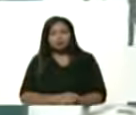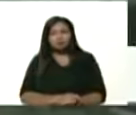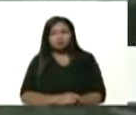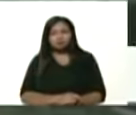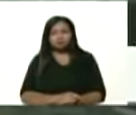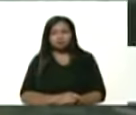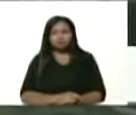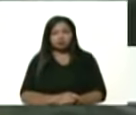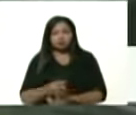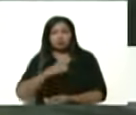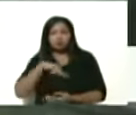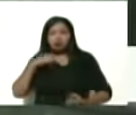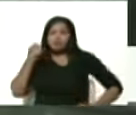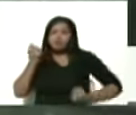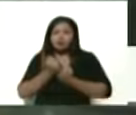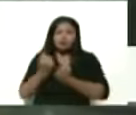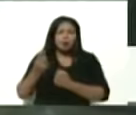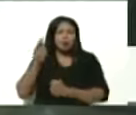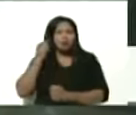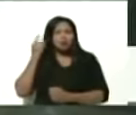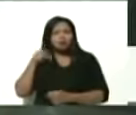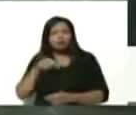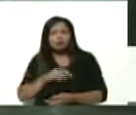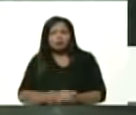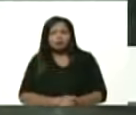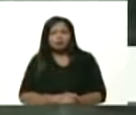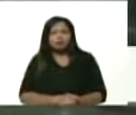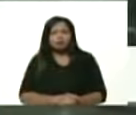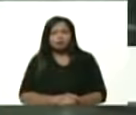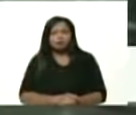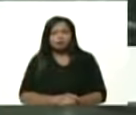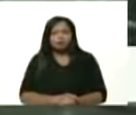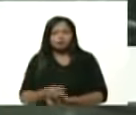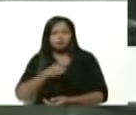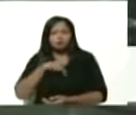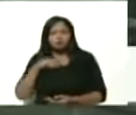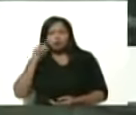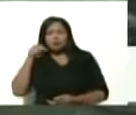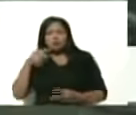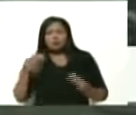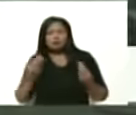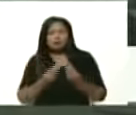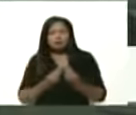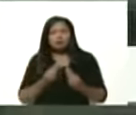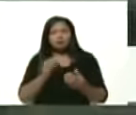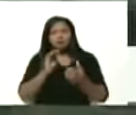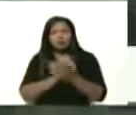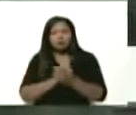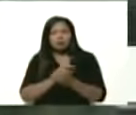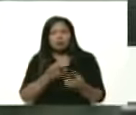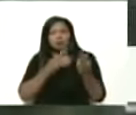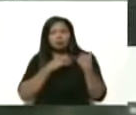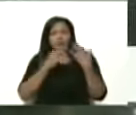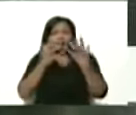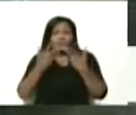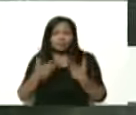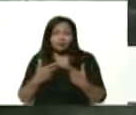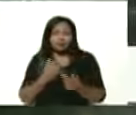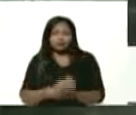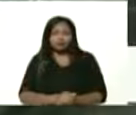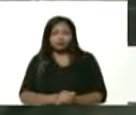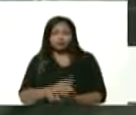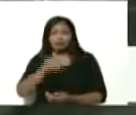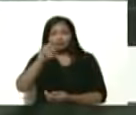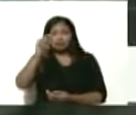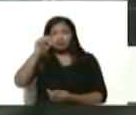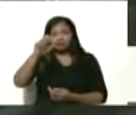nosotros con las mujeres, presidente. Es por eso también que estamos el día de hoy con el compañero responsable de la empresa, Daniel